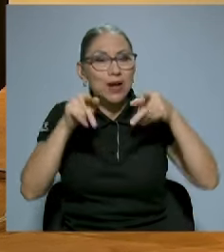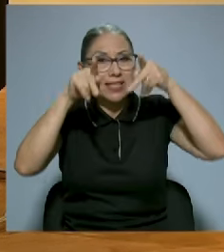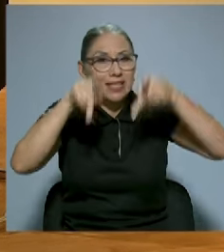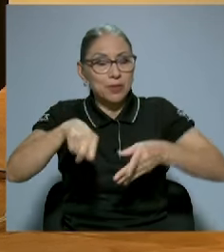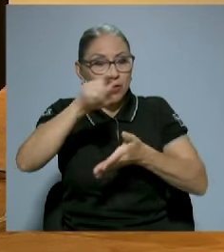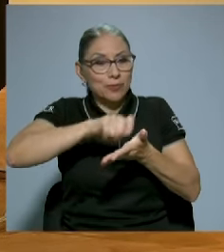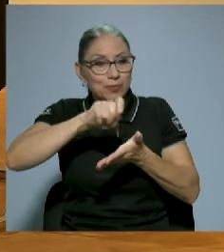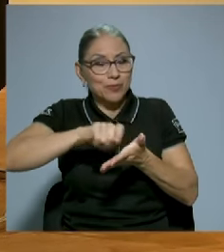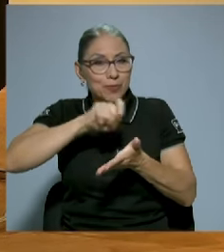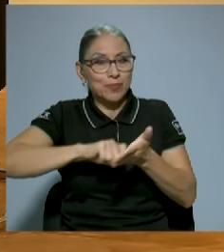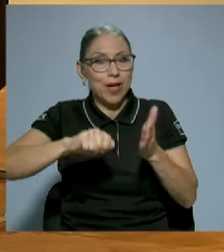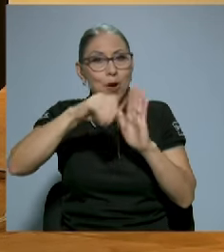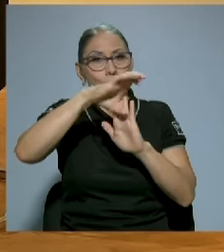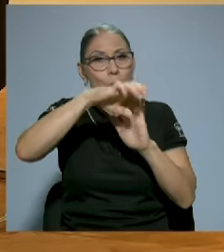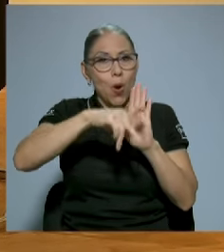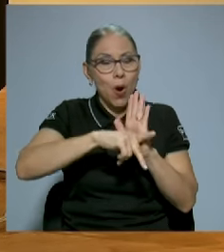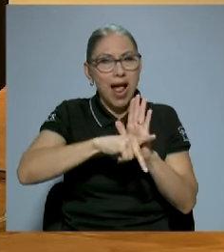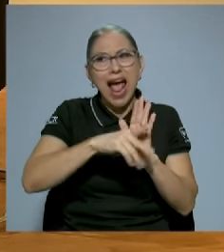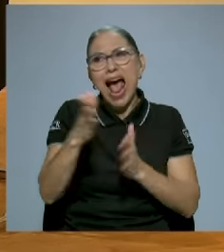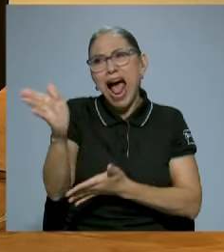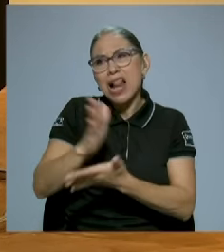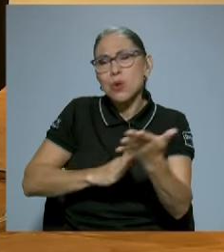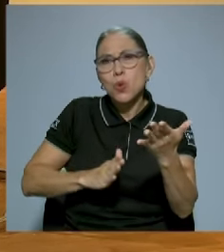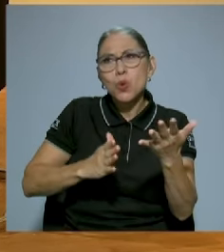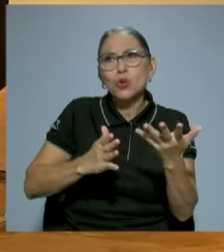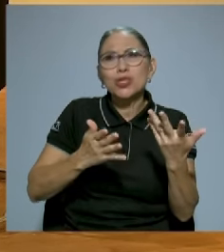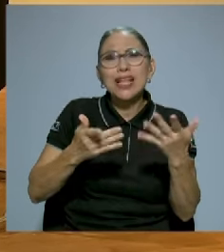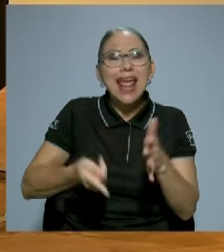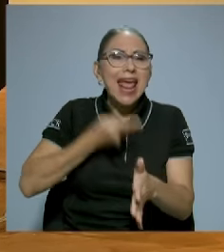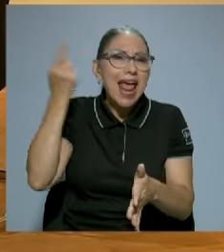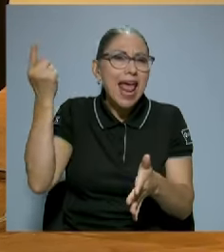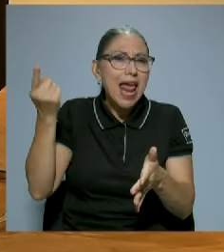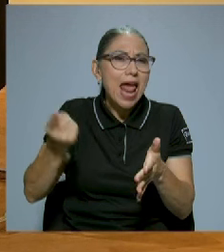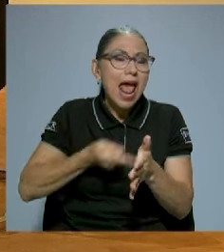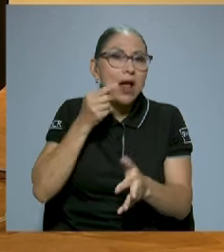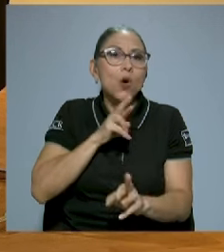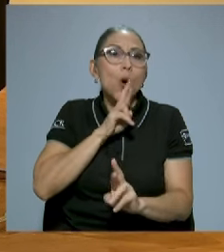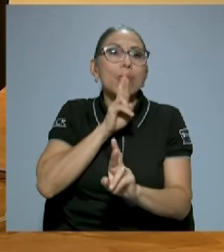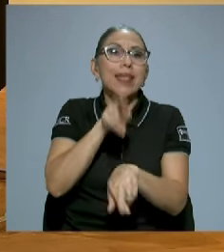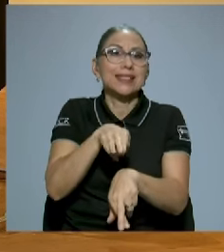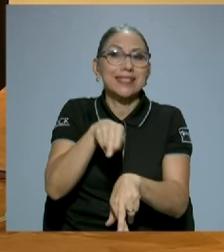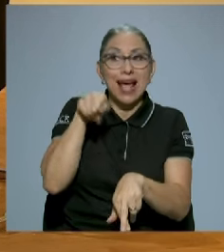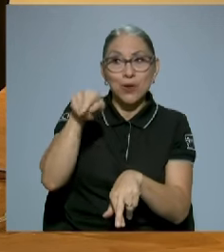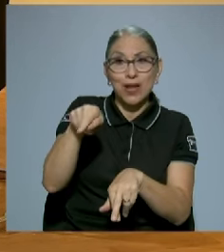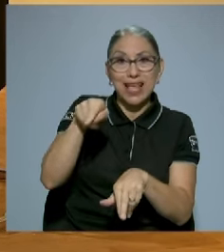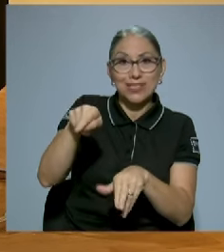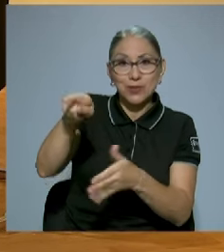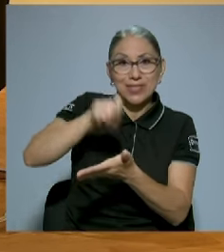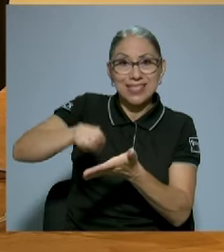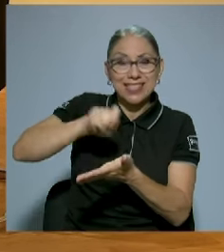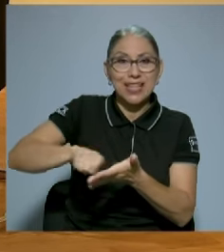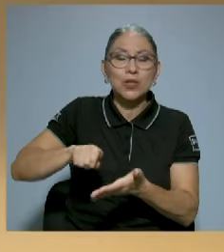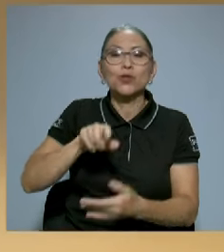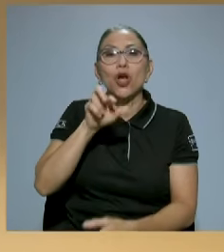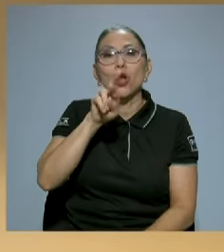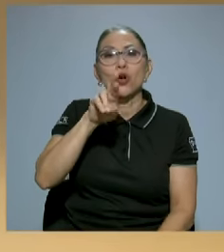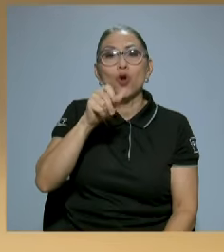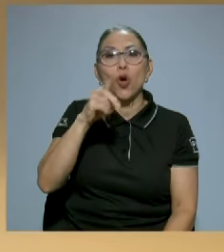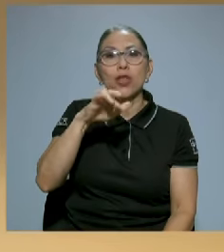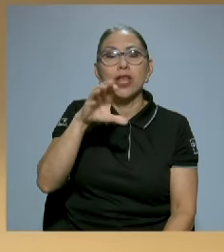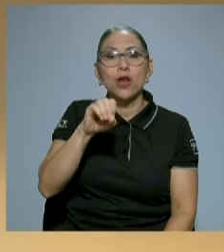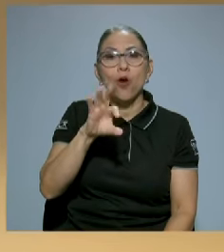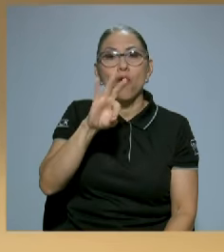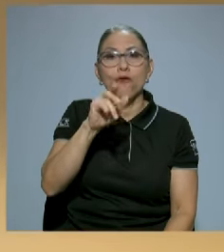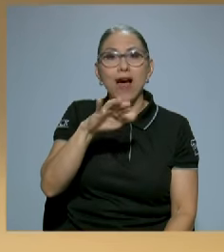normalmente, no normalmente, pero en ocasiones contestaron esas columnas estaba Rodrigo Facio, por ejemplo, y Mario